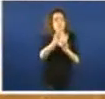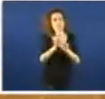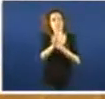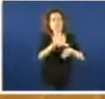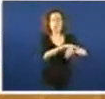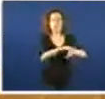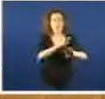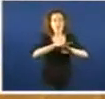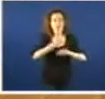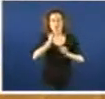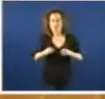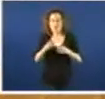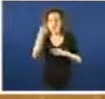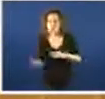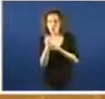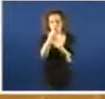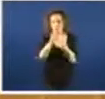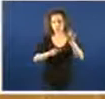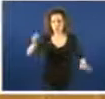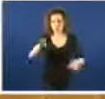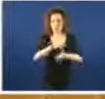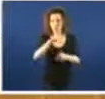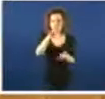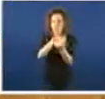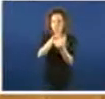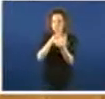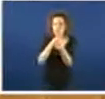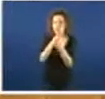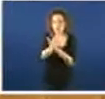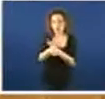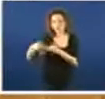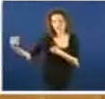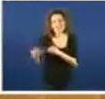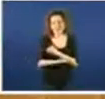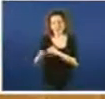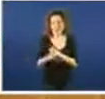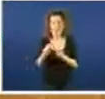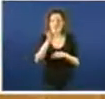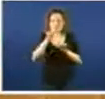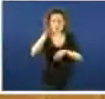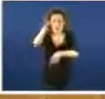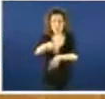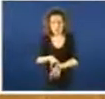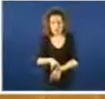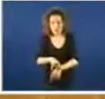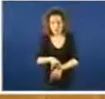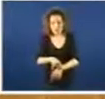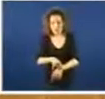atención das persoas con enfermedades crónicas debería ser non gravar a enfermedade, non